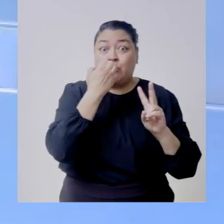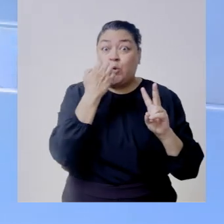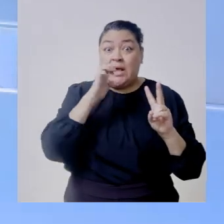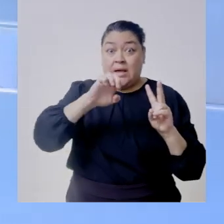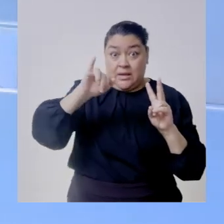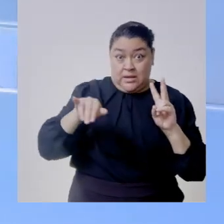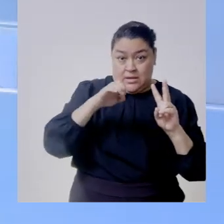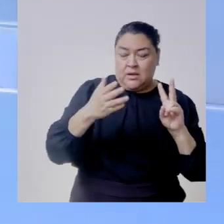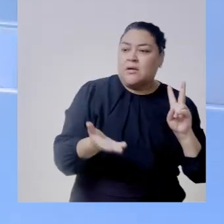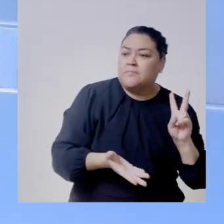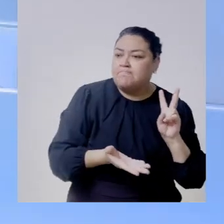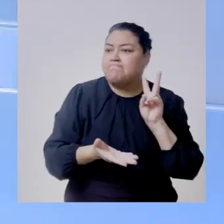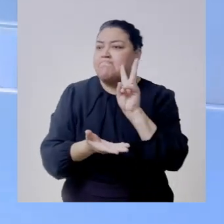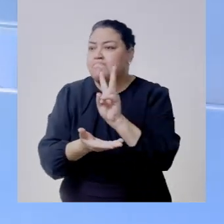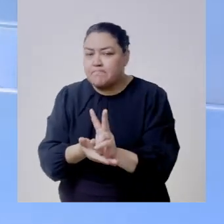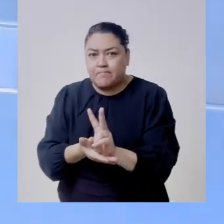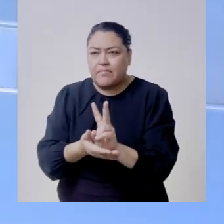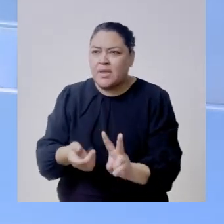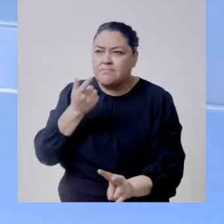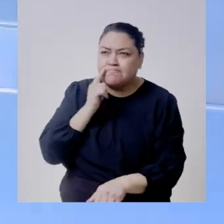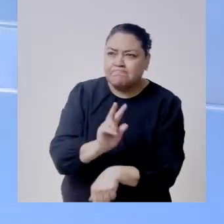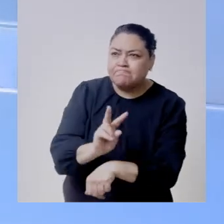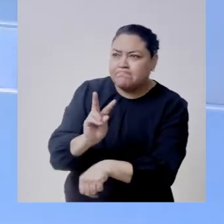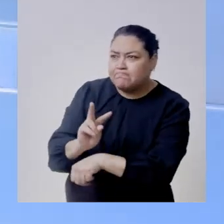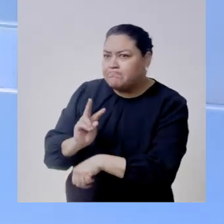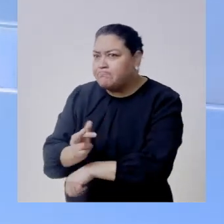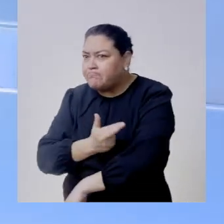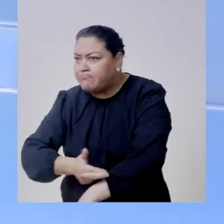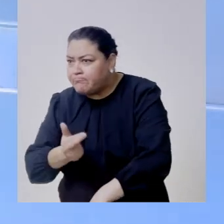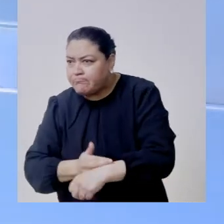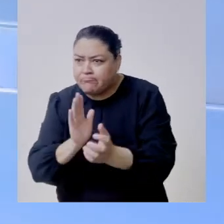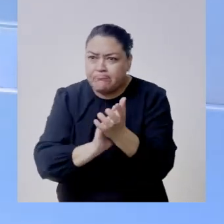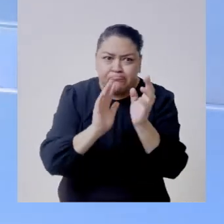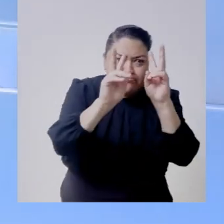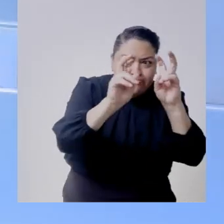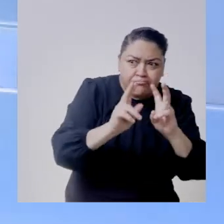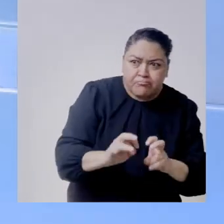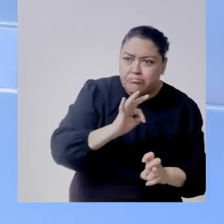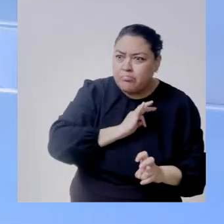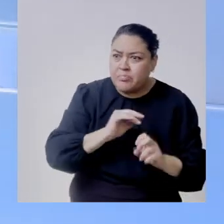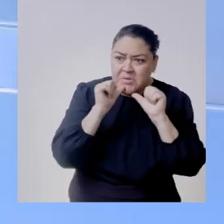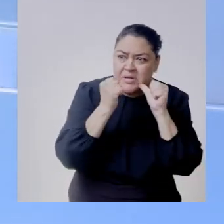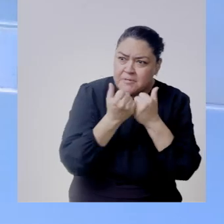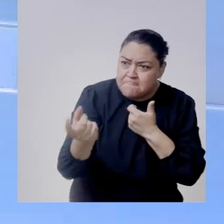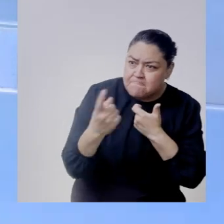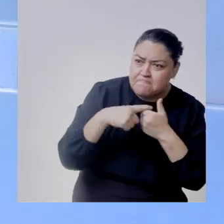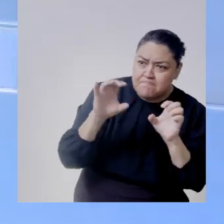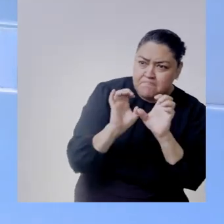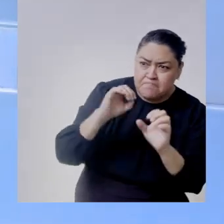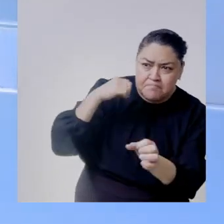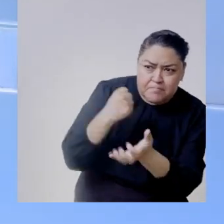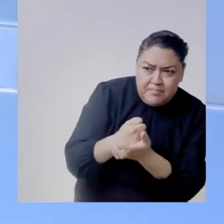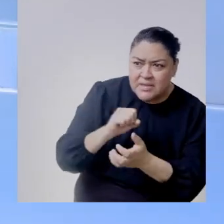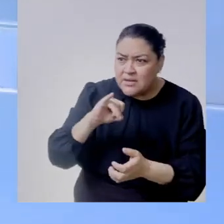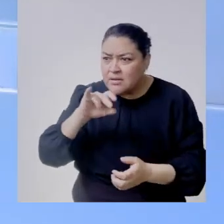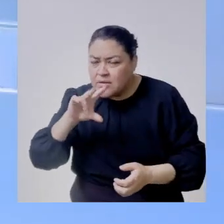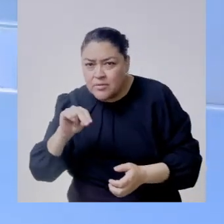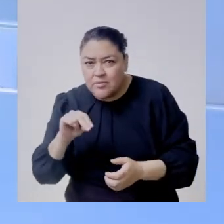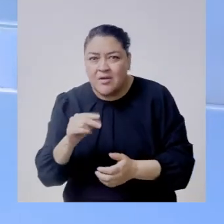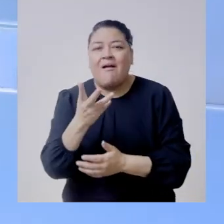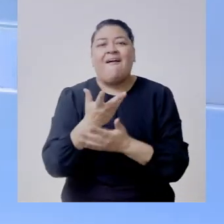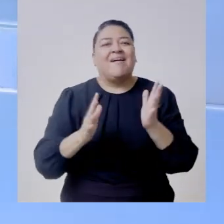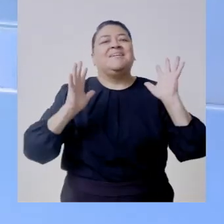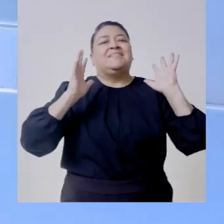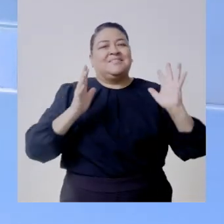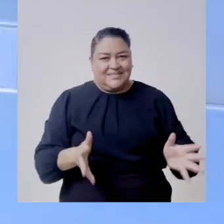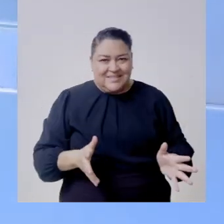judicial y pues valorar si podíamos ser parte de esa acreditación ahora nos tocó que